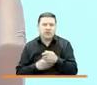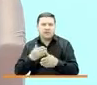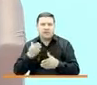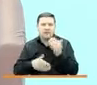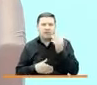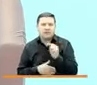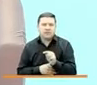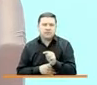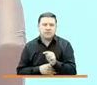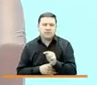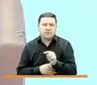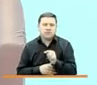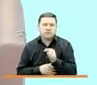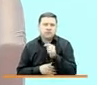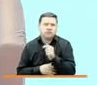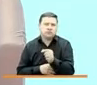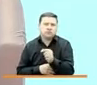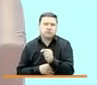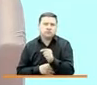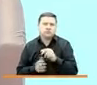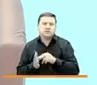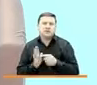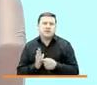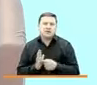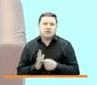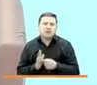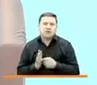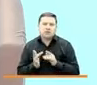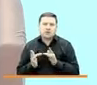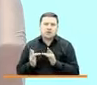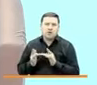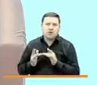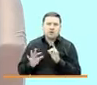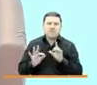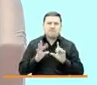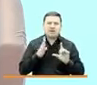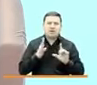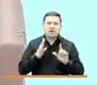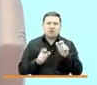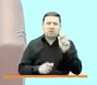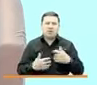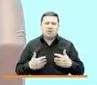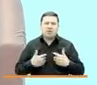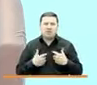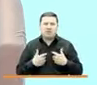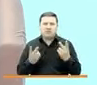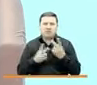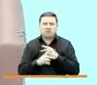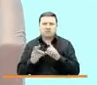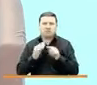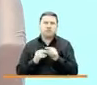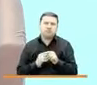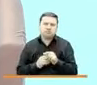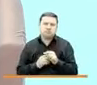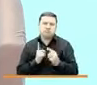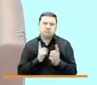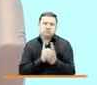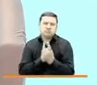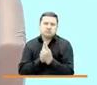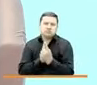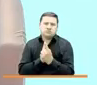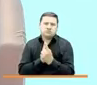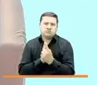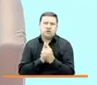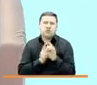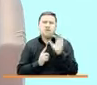muy próximamente es el contacto virtual con las víctimas del conflicto armado que se encuentran en el exterior,